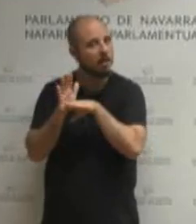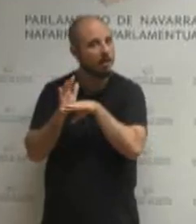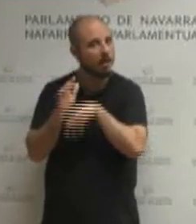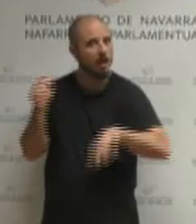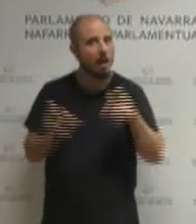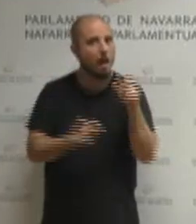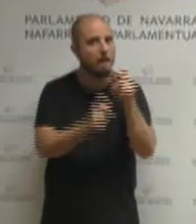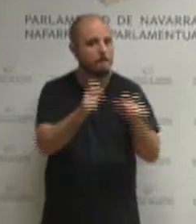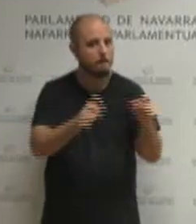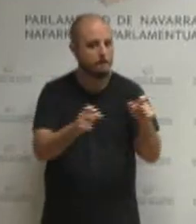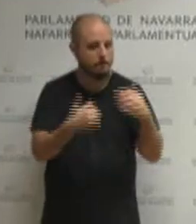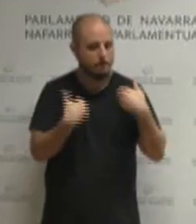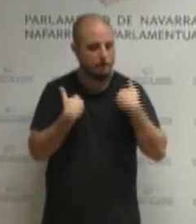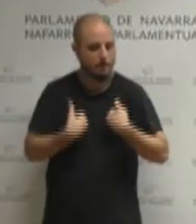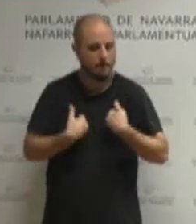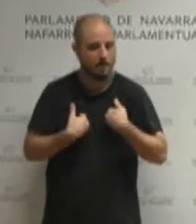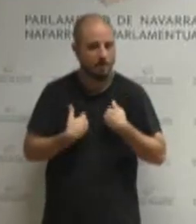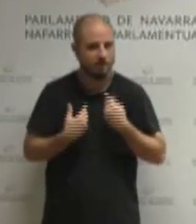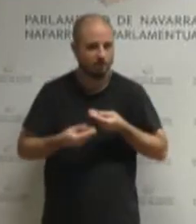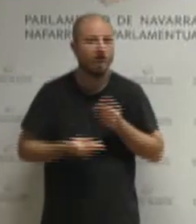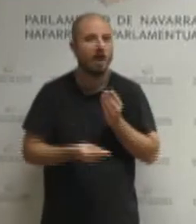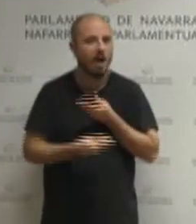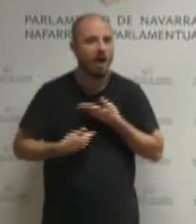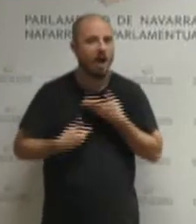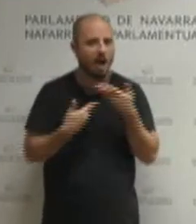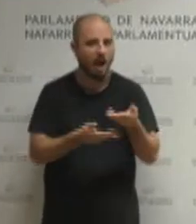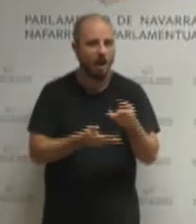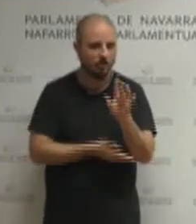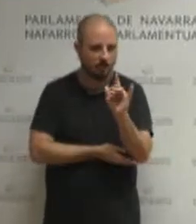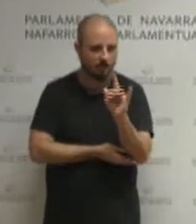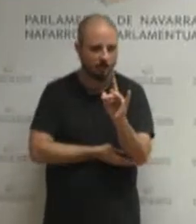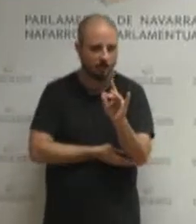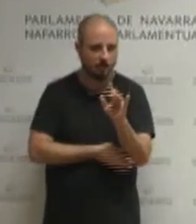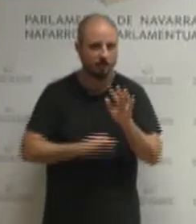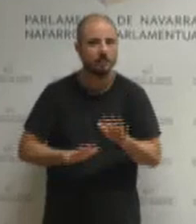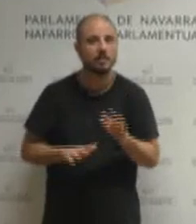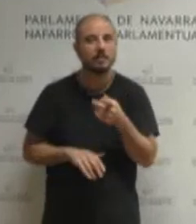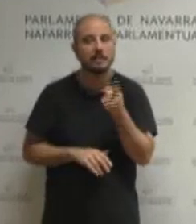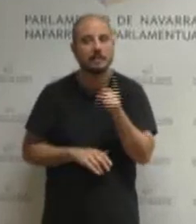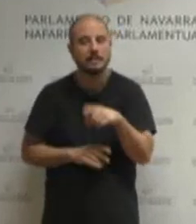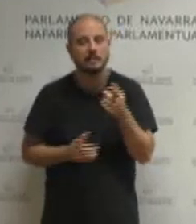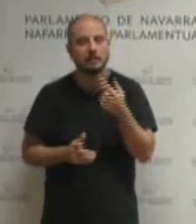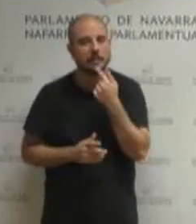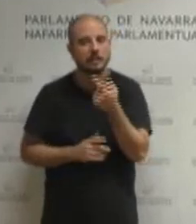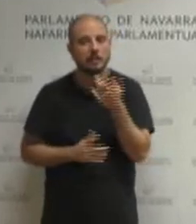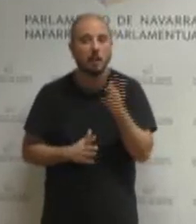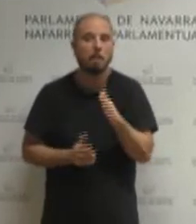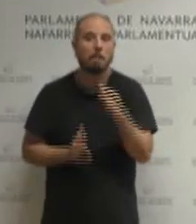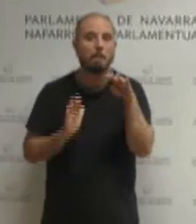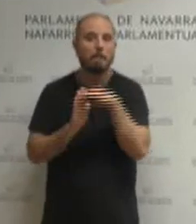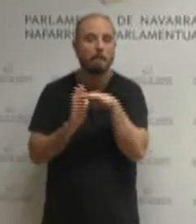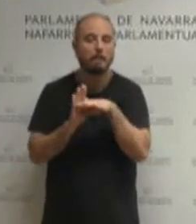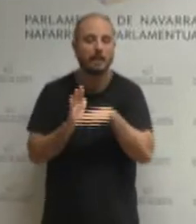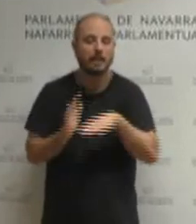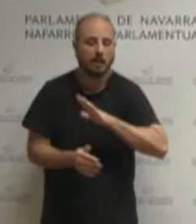físicas para hacer frente a esta situación y hemos apuntado medidas coyunturales como ya